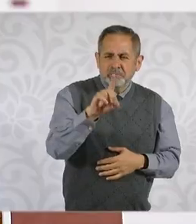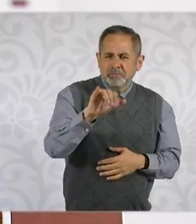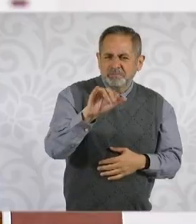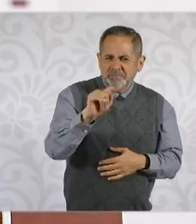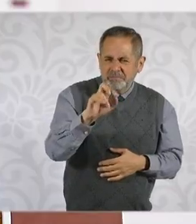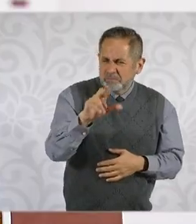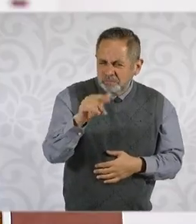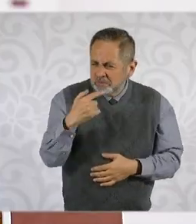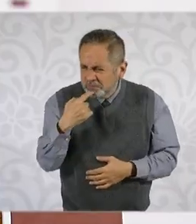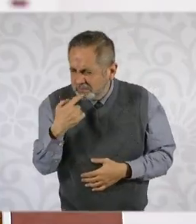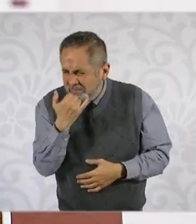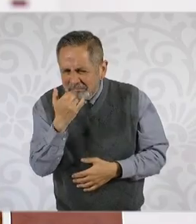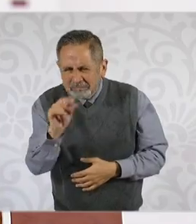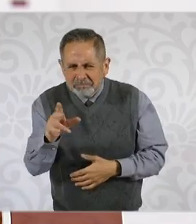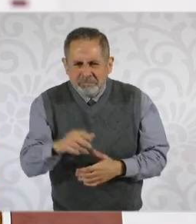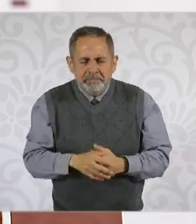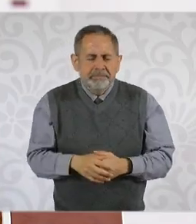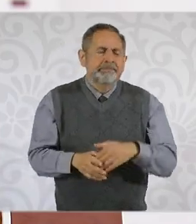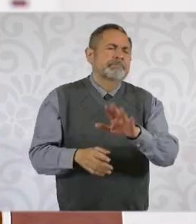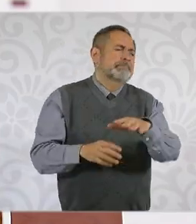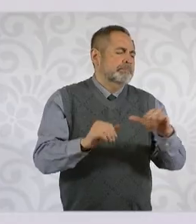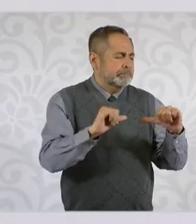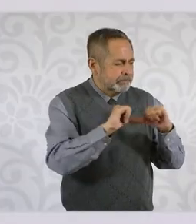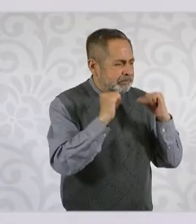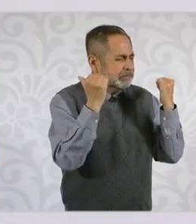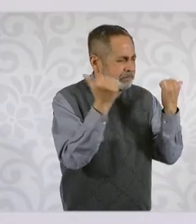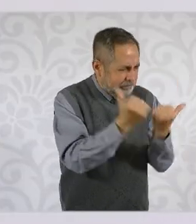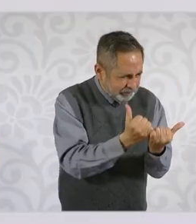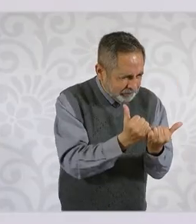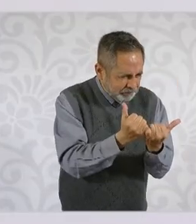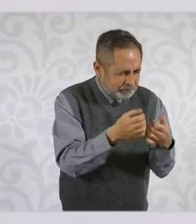No, la Asociación de Jueces,